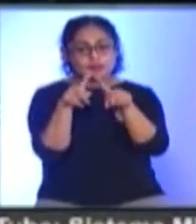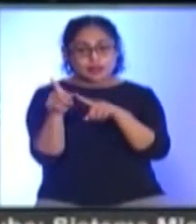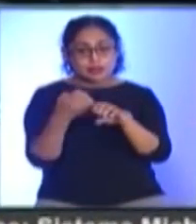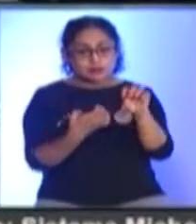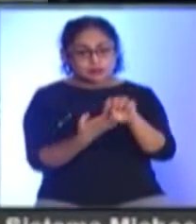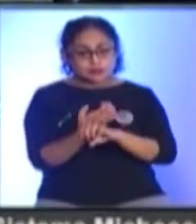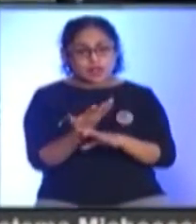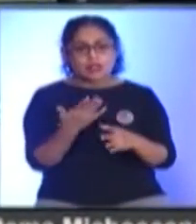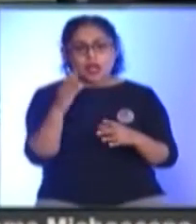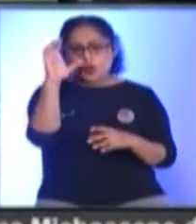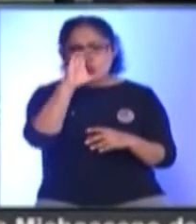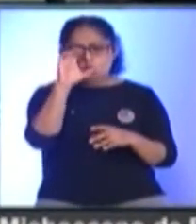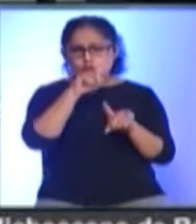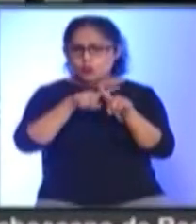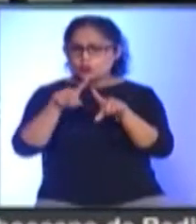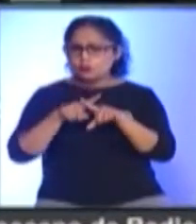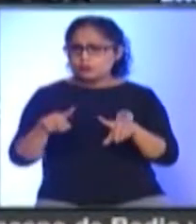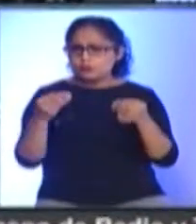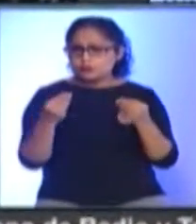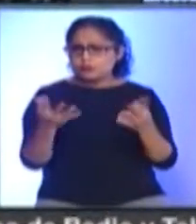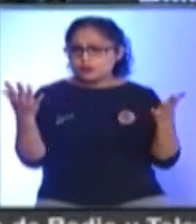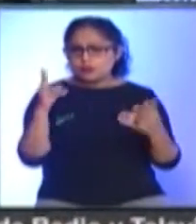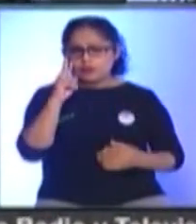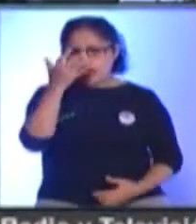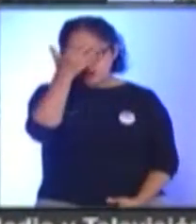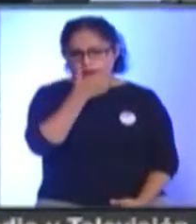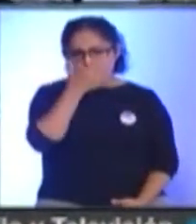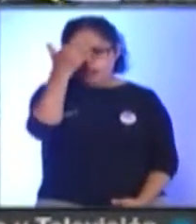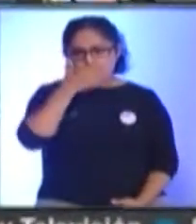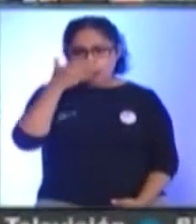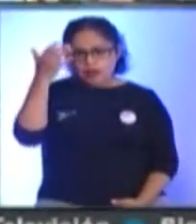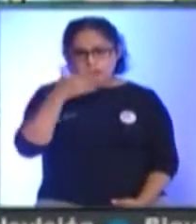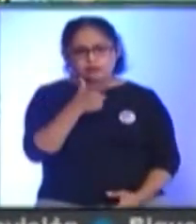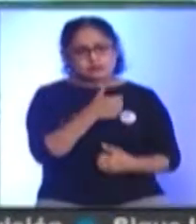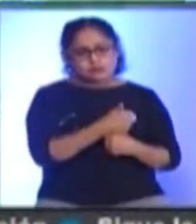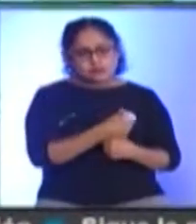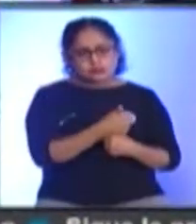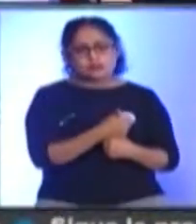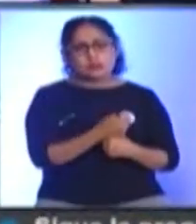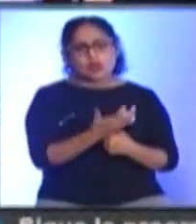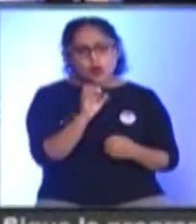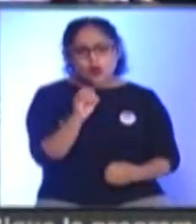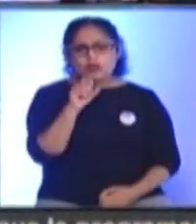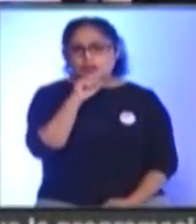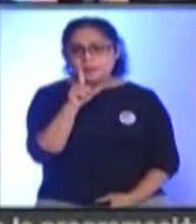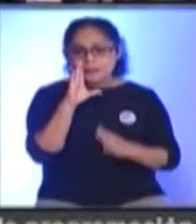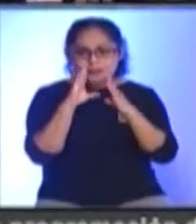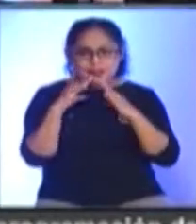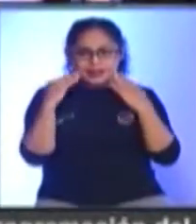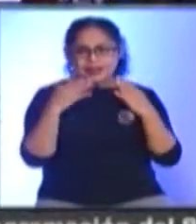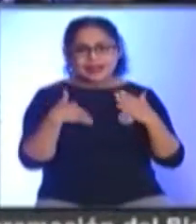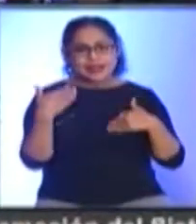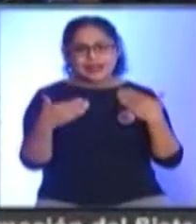Multicultural Y biodiverso Podemos ver Los rostros De quienes Sufren Una tragedia Pero también La alegría De quien recibe Un